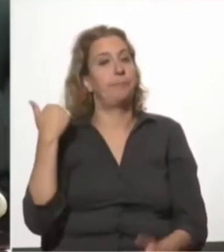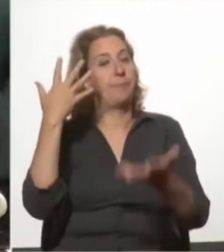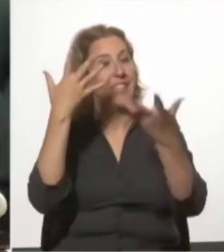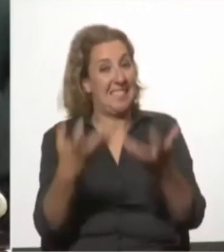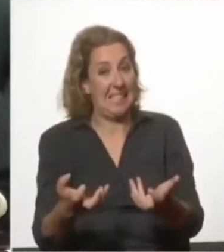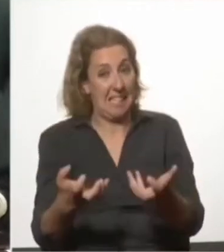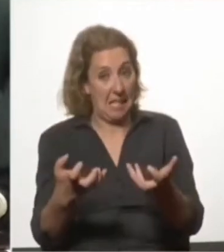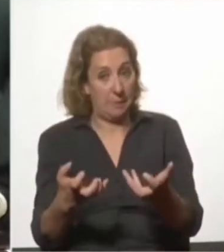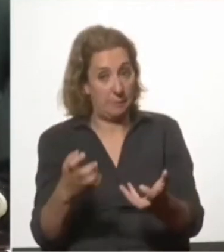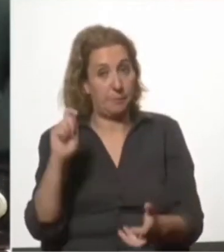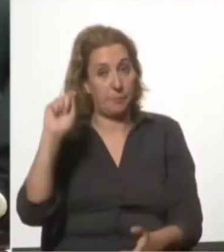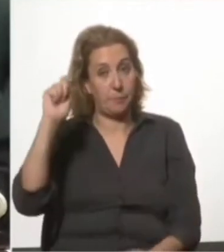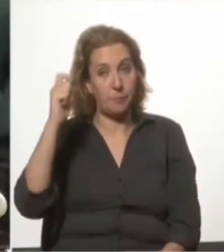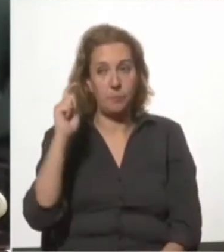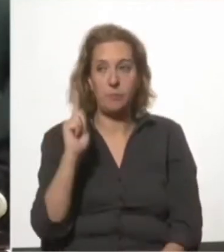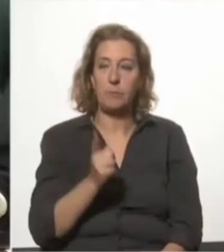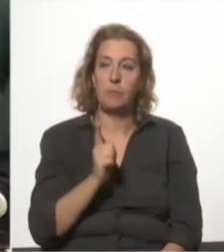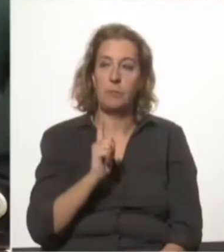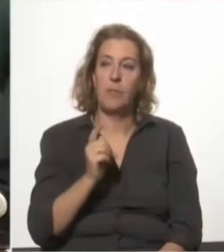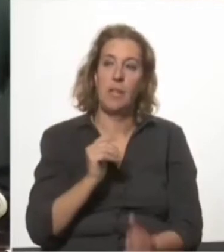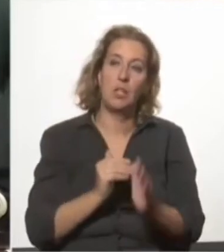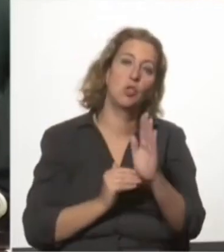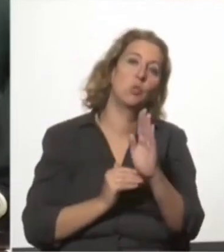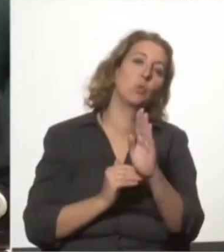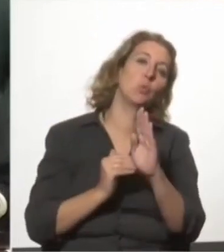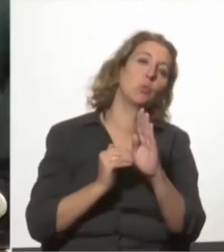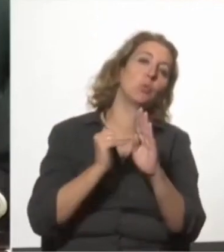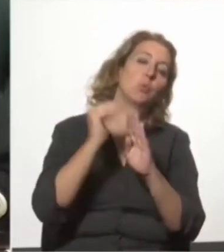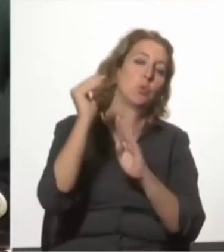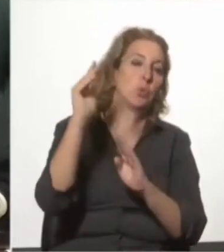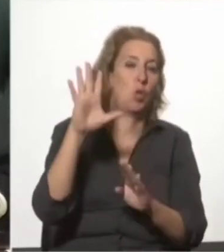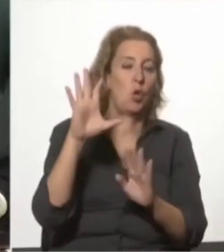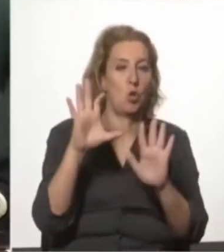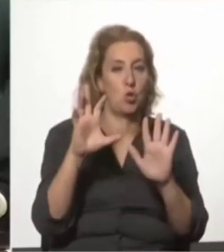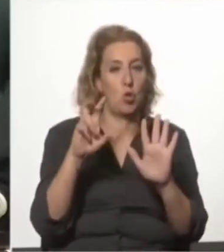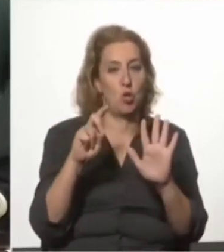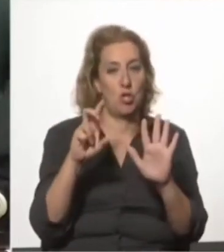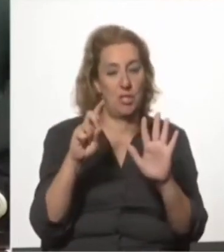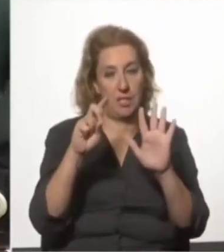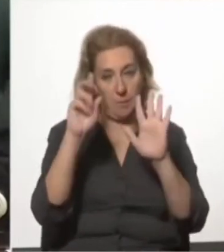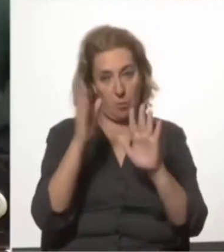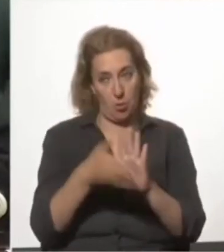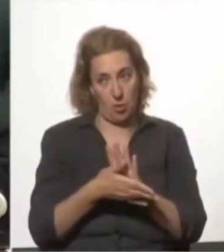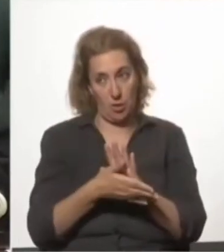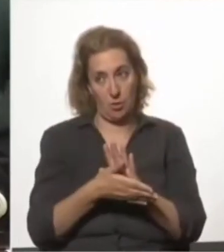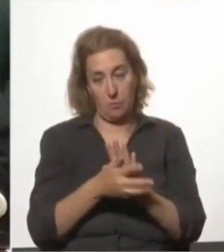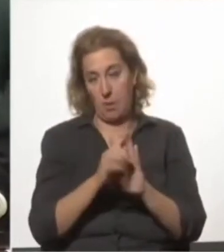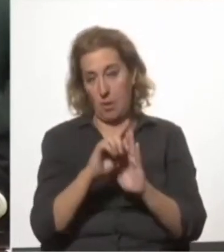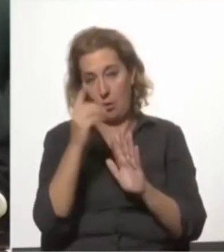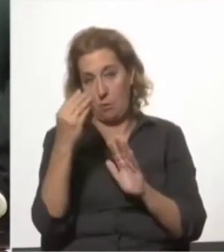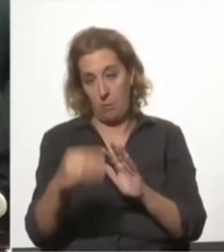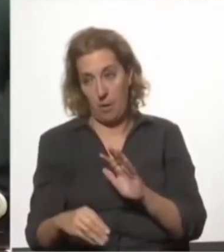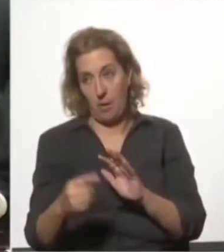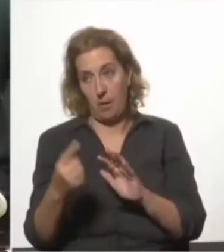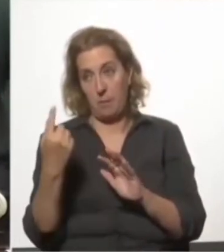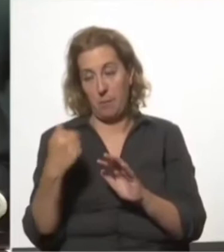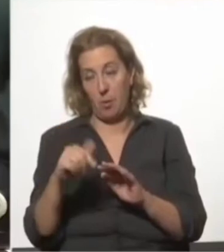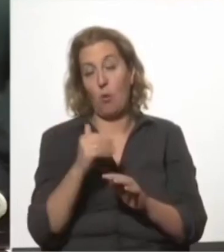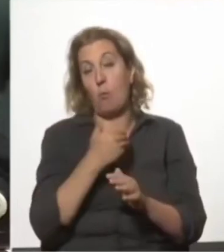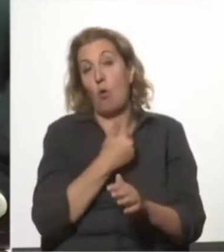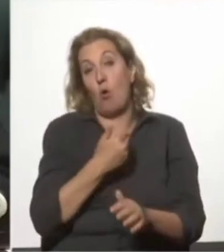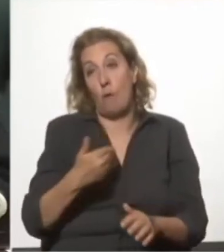la UTE hubiera tenido que subir las tarifas un 80% para no tener pérdidas. Pero como el gobierno